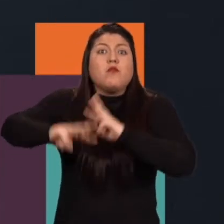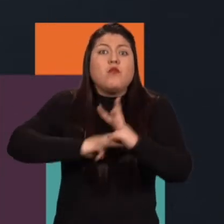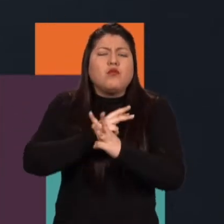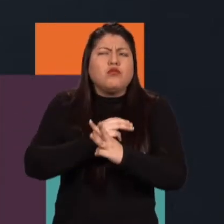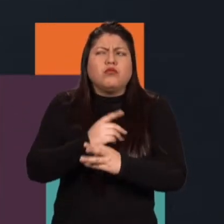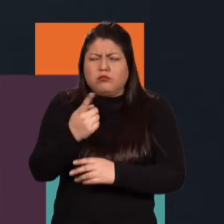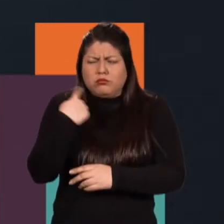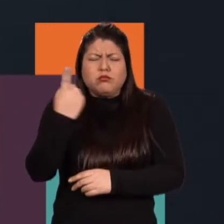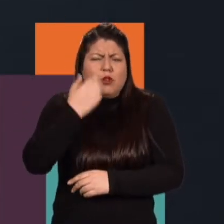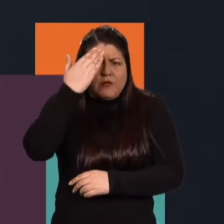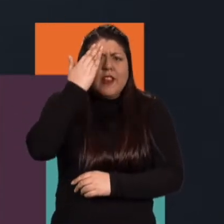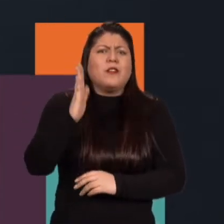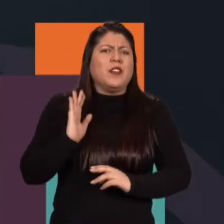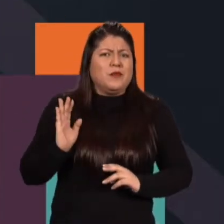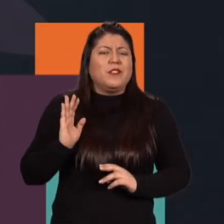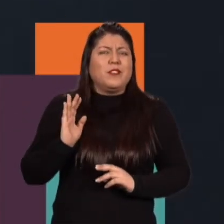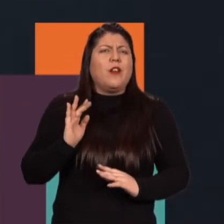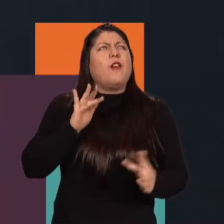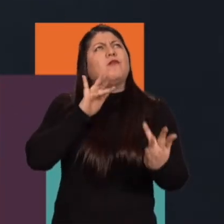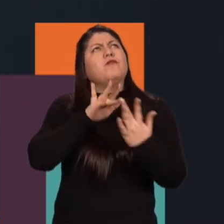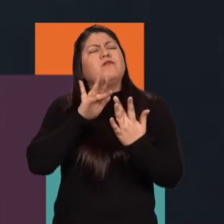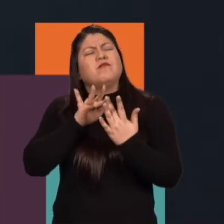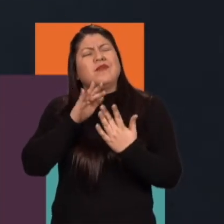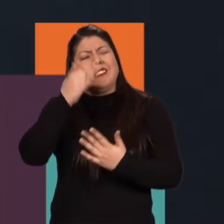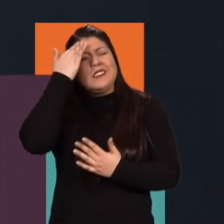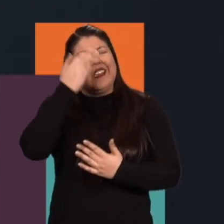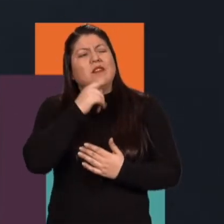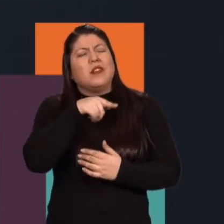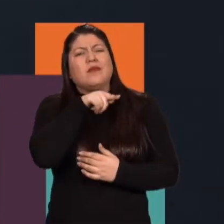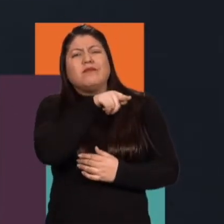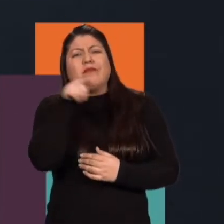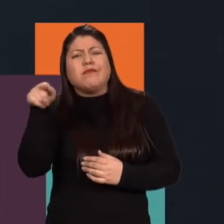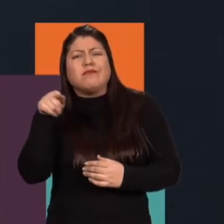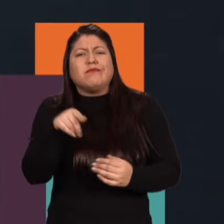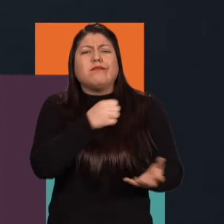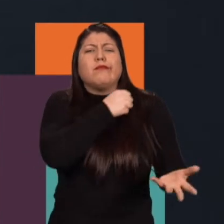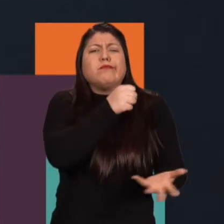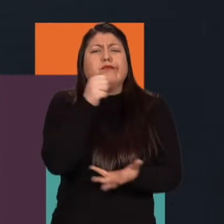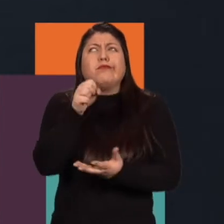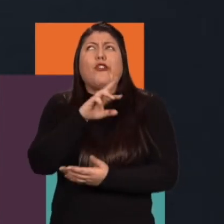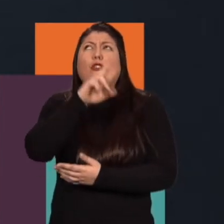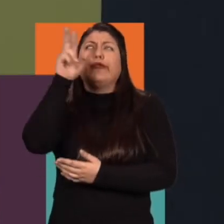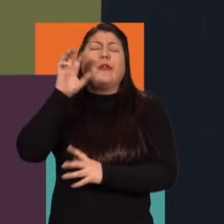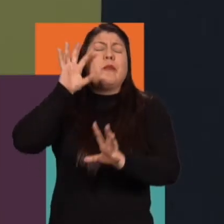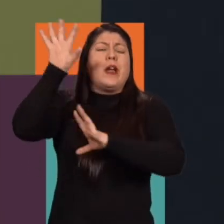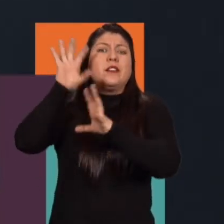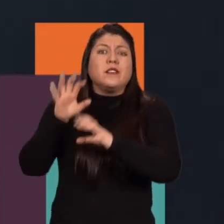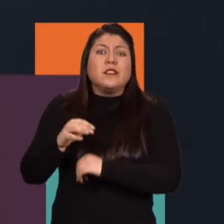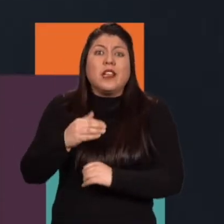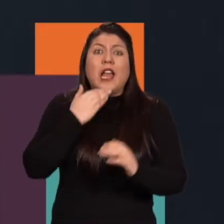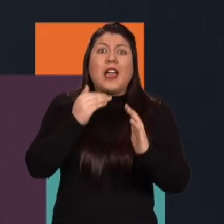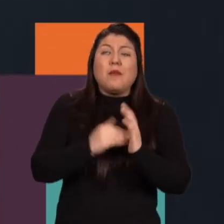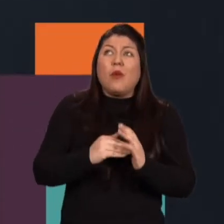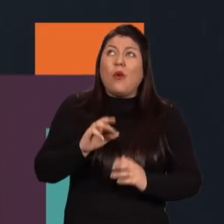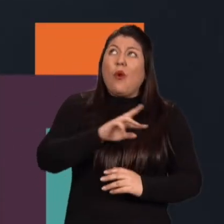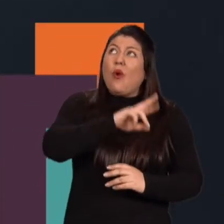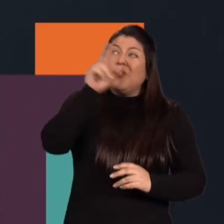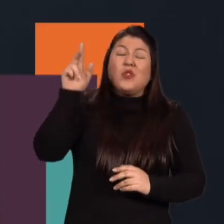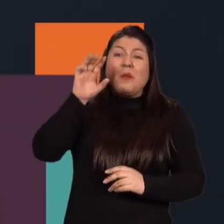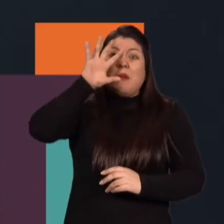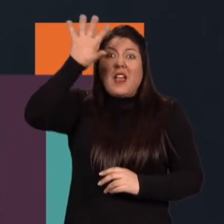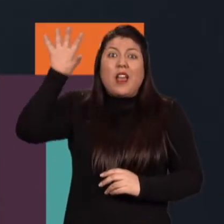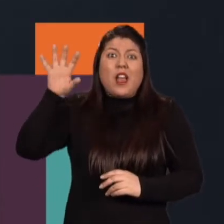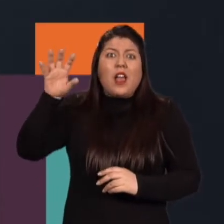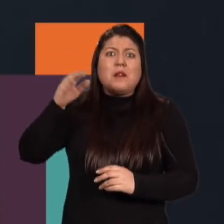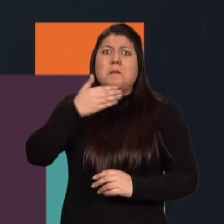los que de alguna manera estamos en contacto con los sistemas de pago de otros países, trabajar con el Estado en otros lados